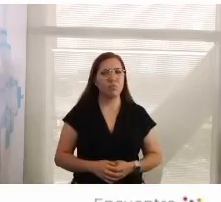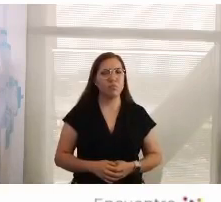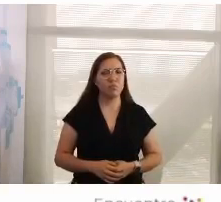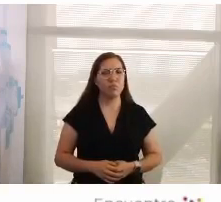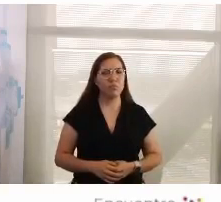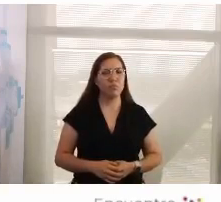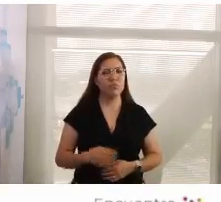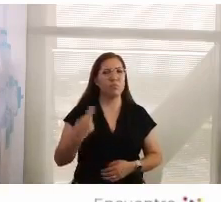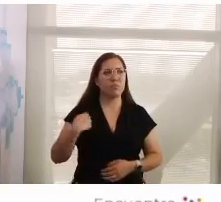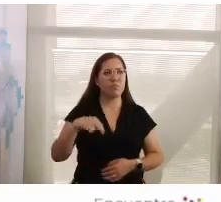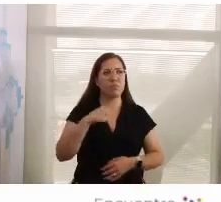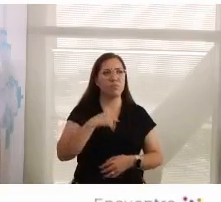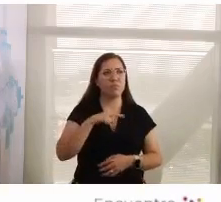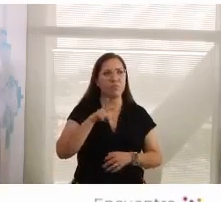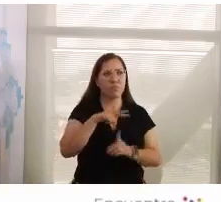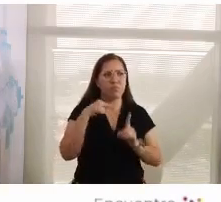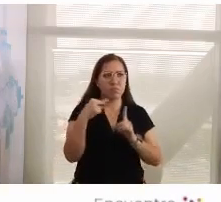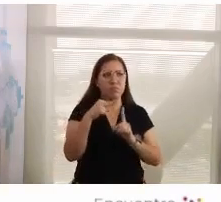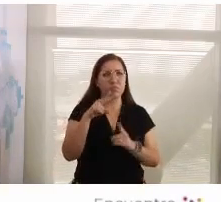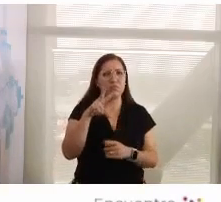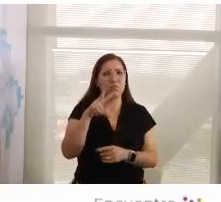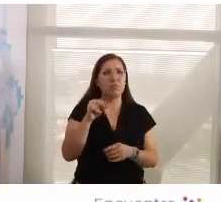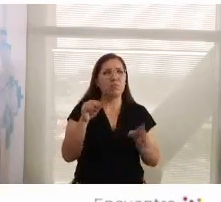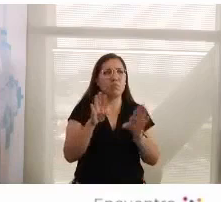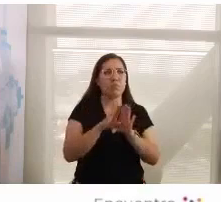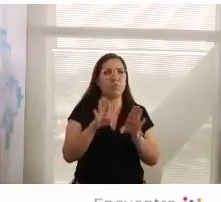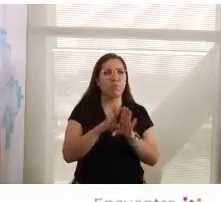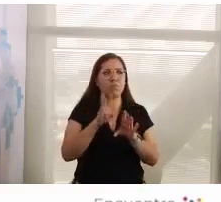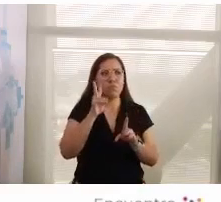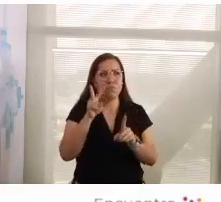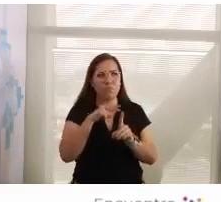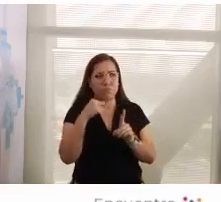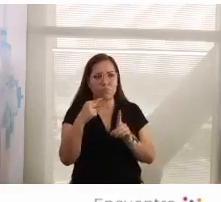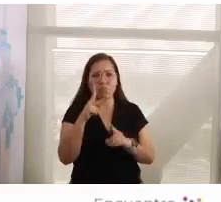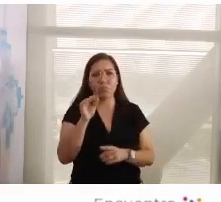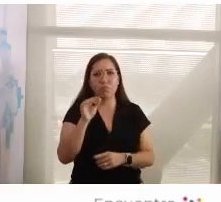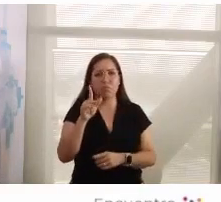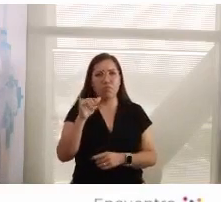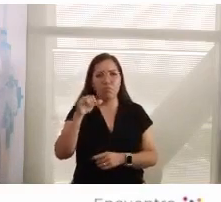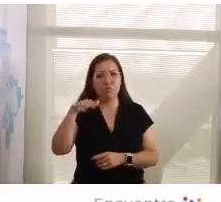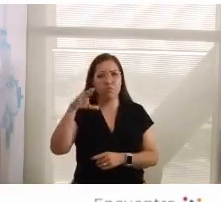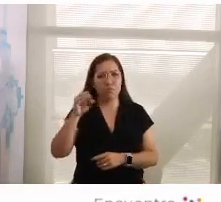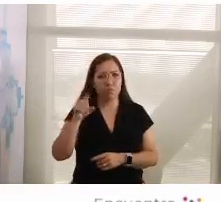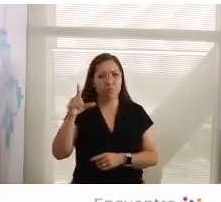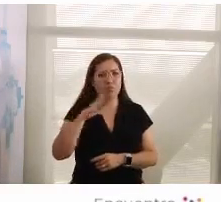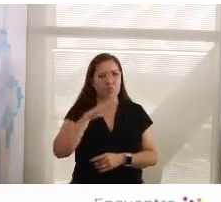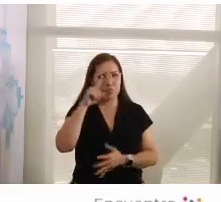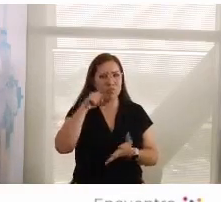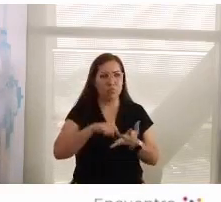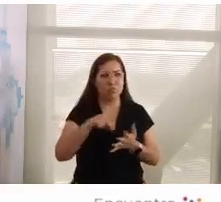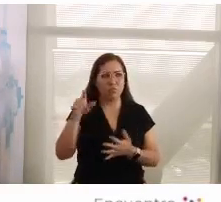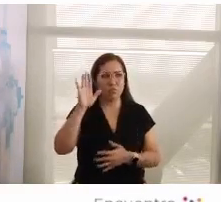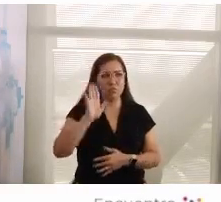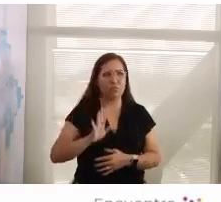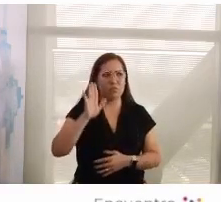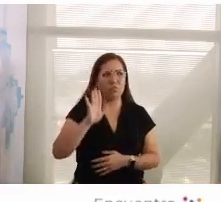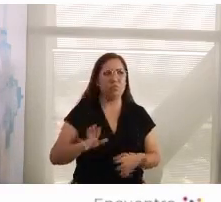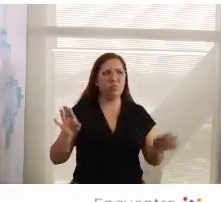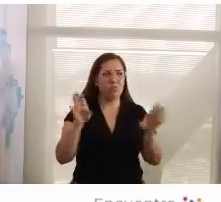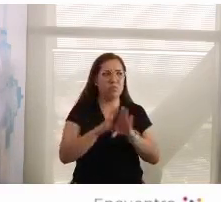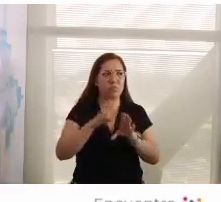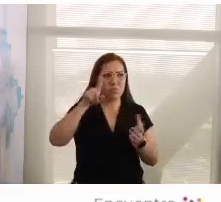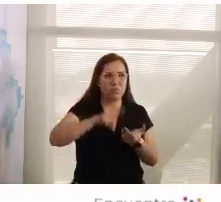necesariamente excludentes que el populismo me parece que está baseada en una especie de